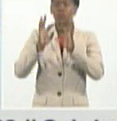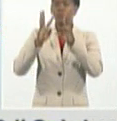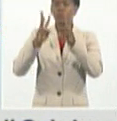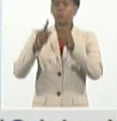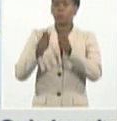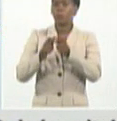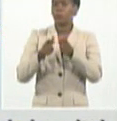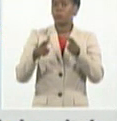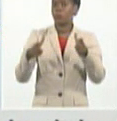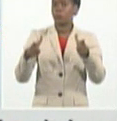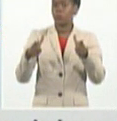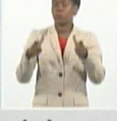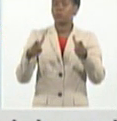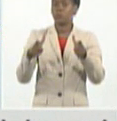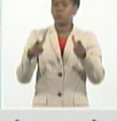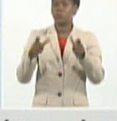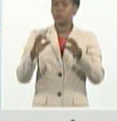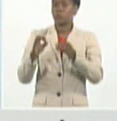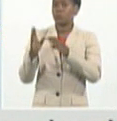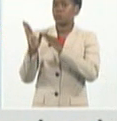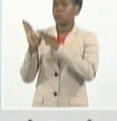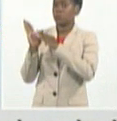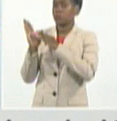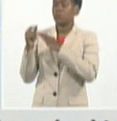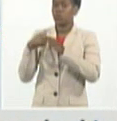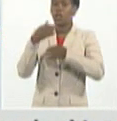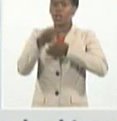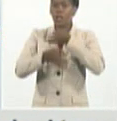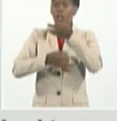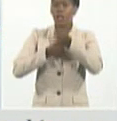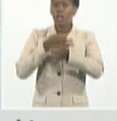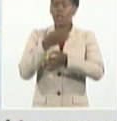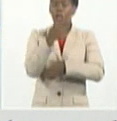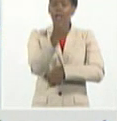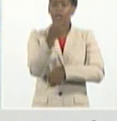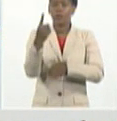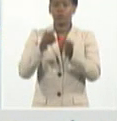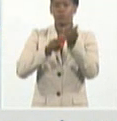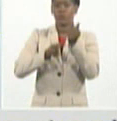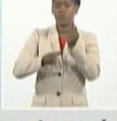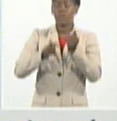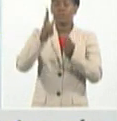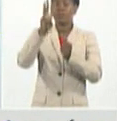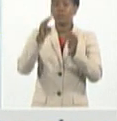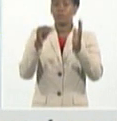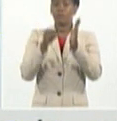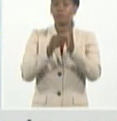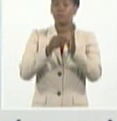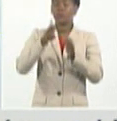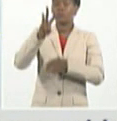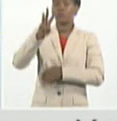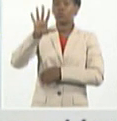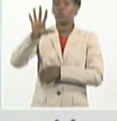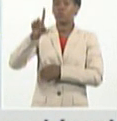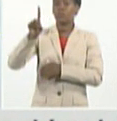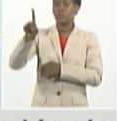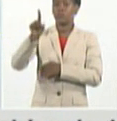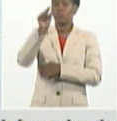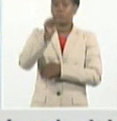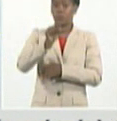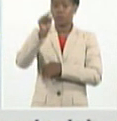elevada. No se ve bien y se los voy a decir, 3.351 pacientes